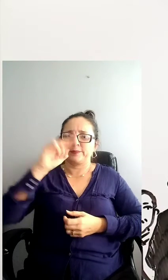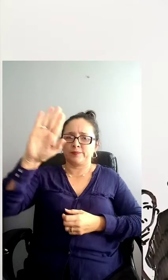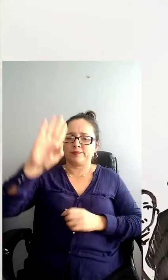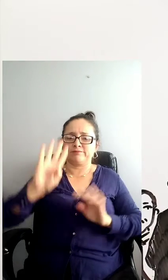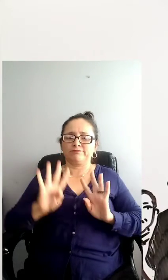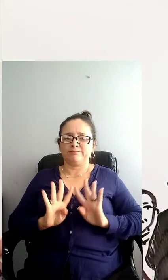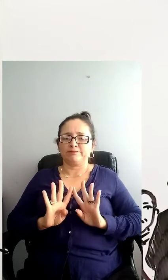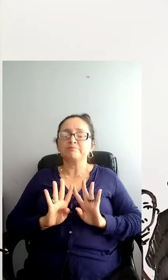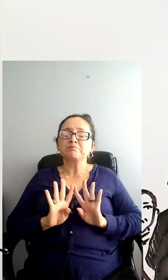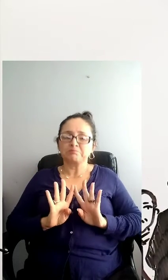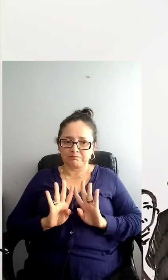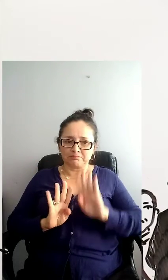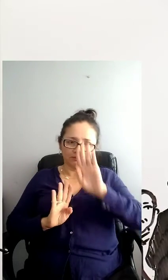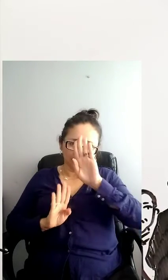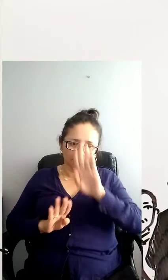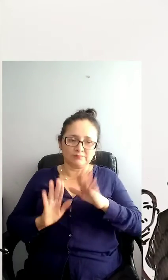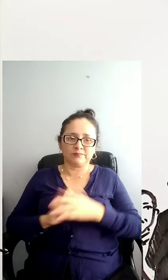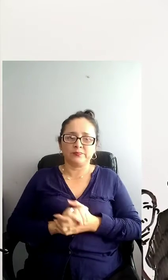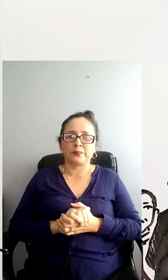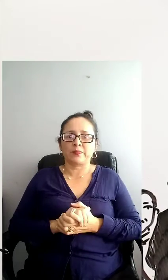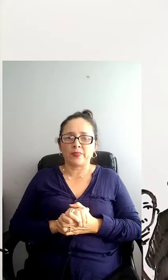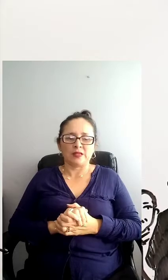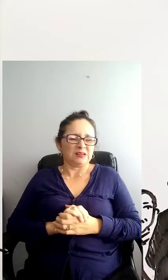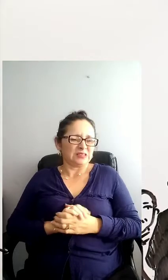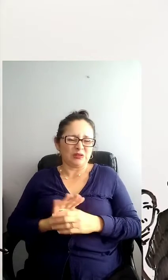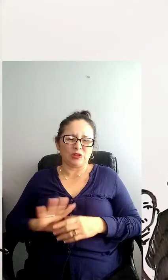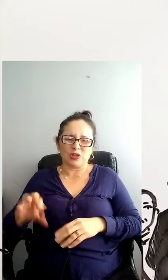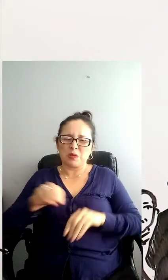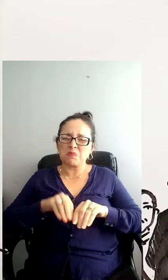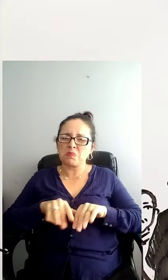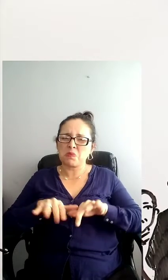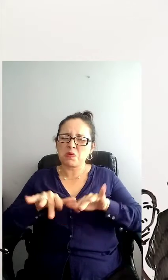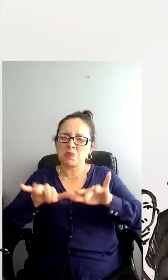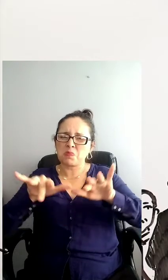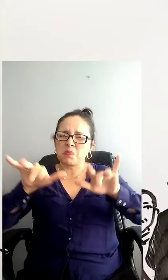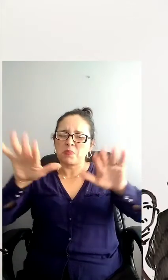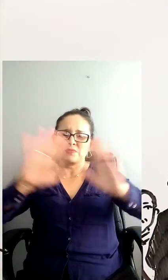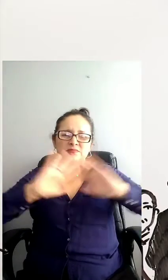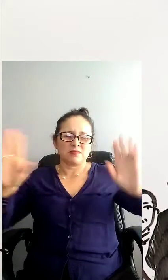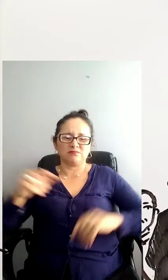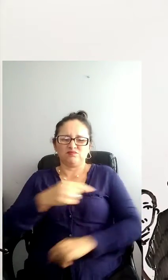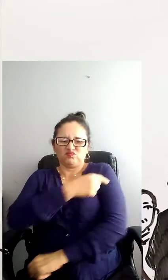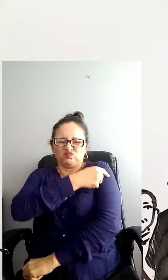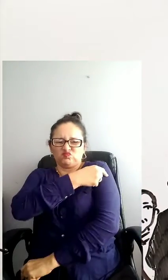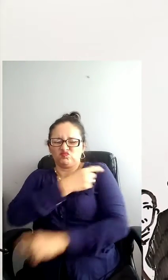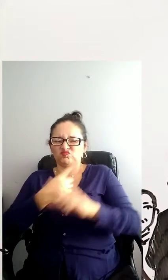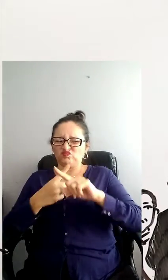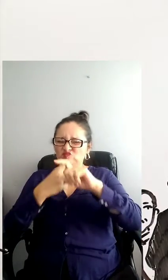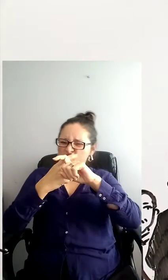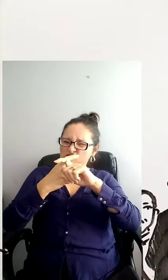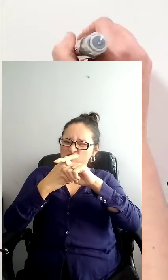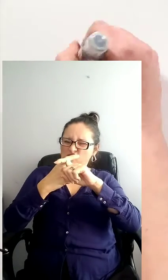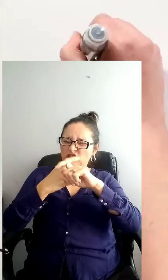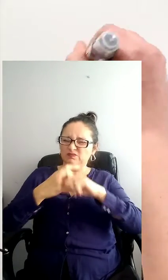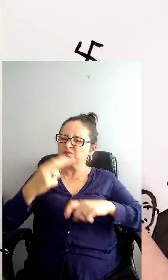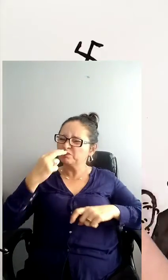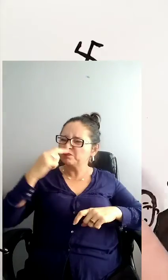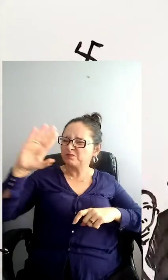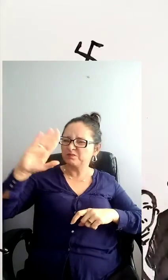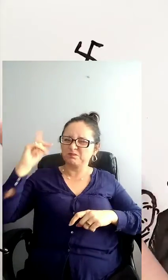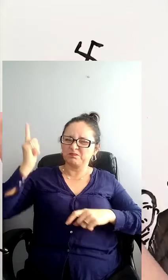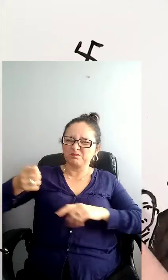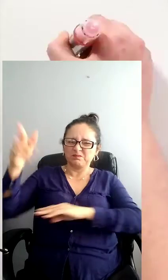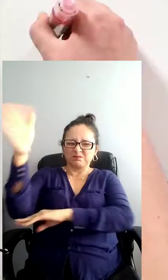La gran depresión del 29 y las dificultades políticas de la República de Weimar, prometiendo empleos y derogar el Tratado de Versalles, le proporcionaron una